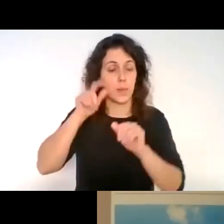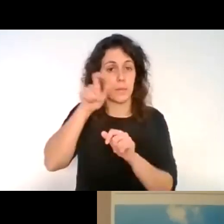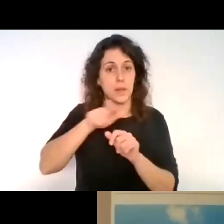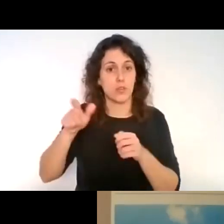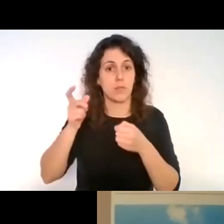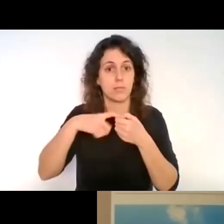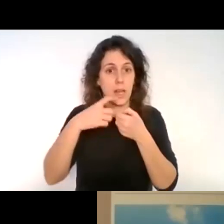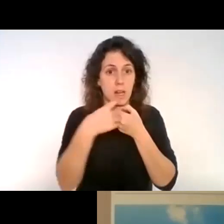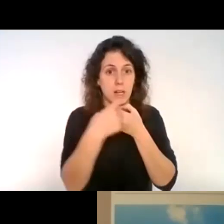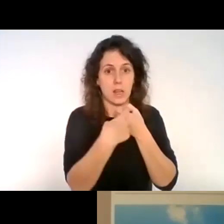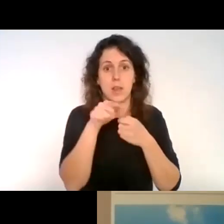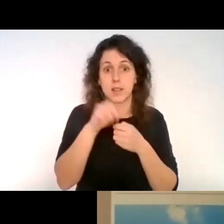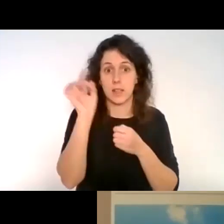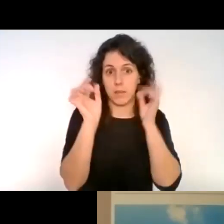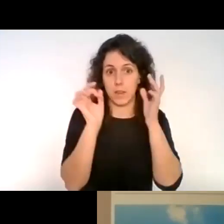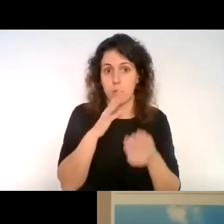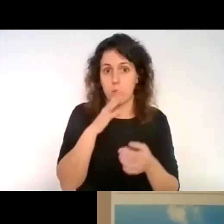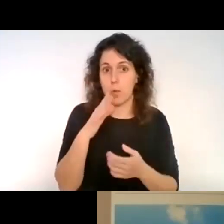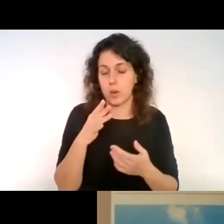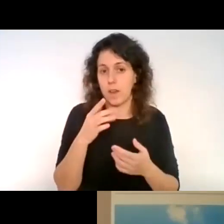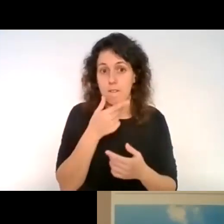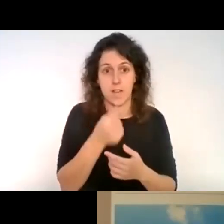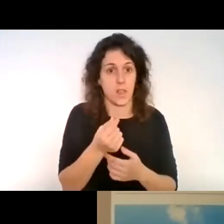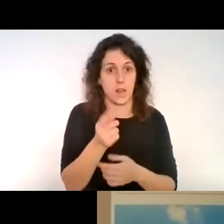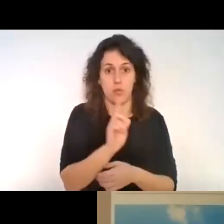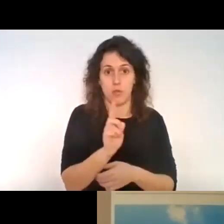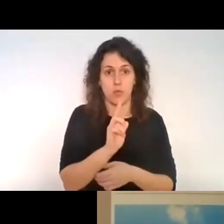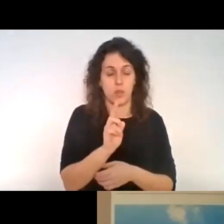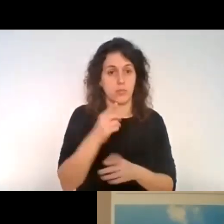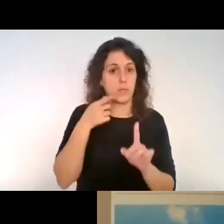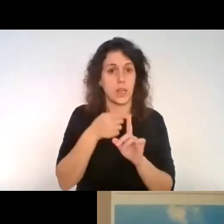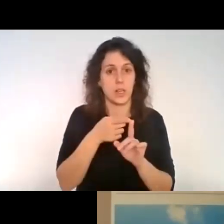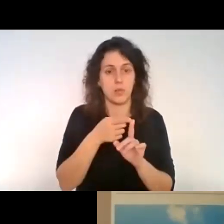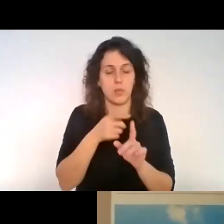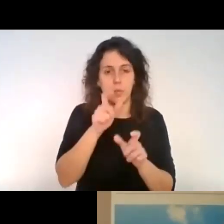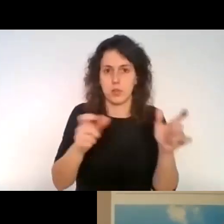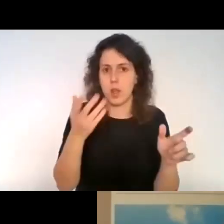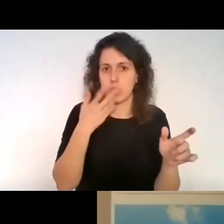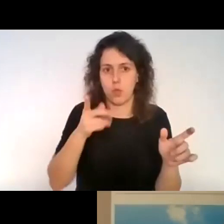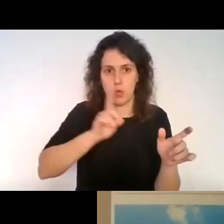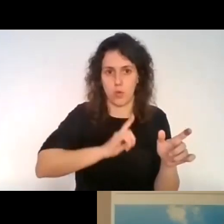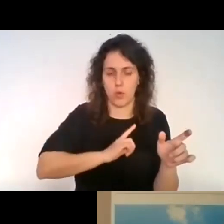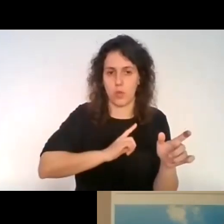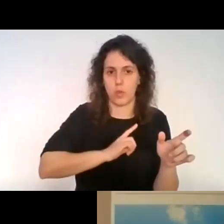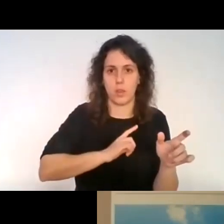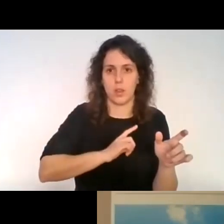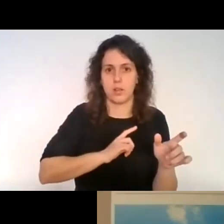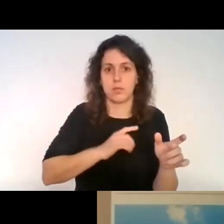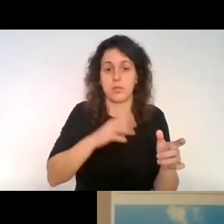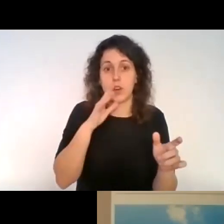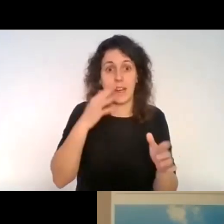actividades? Porque muchas veces no es fácil darnos a conocer al público objetivo de que realmente